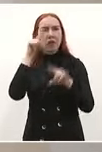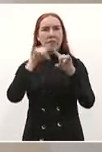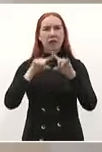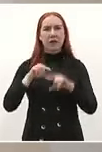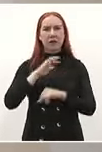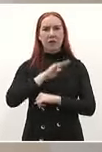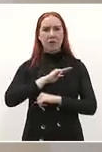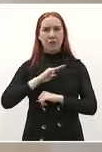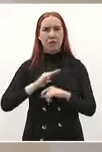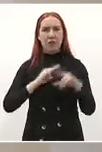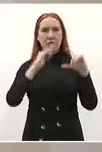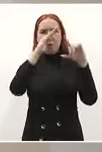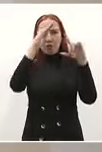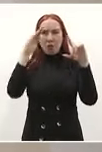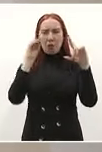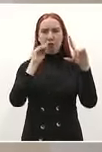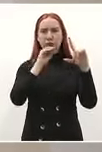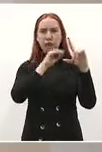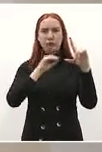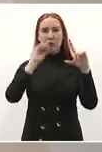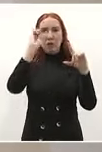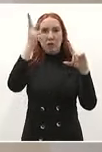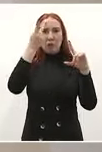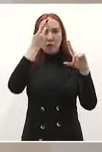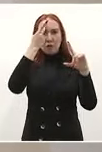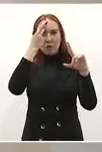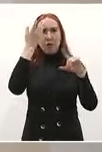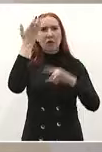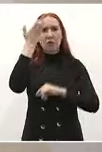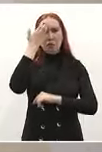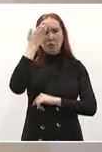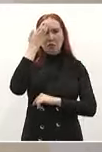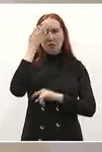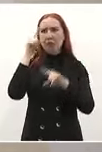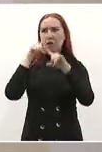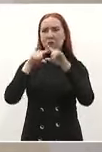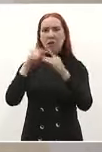de San Luis Potosí y todos los municipios de México